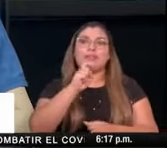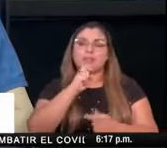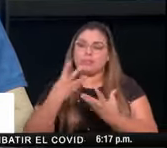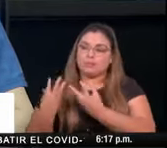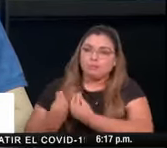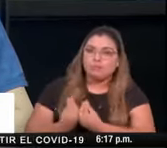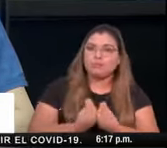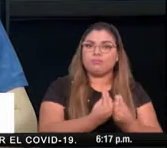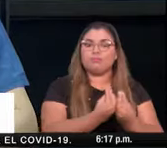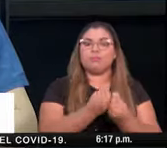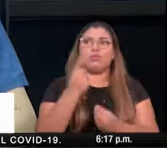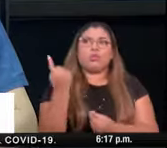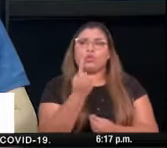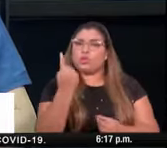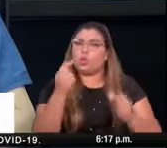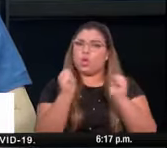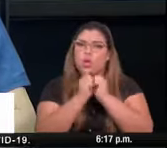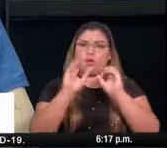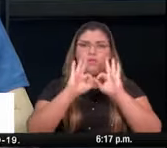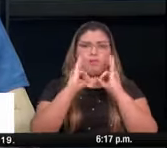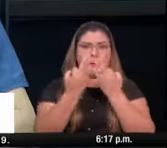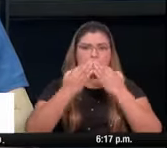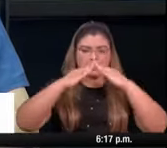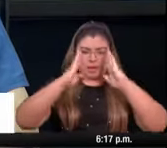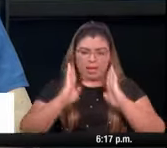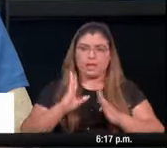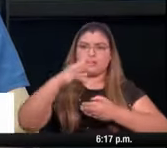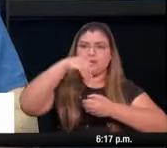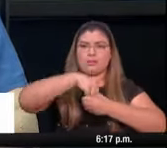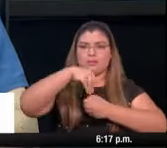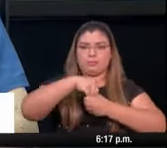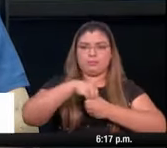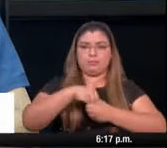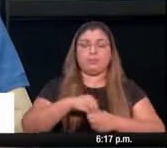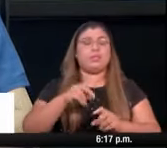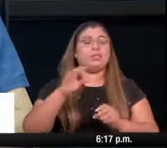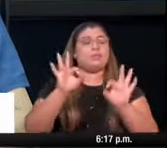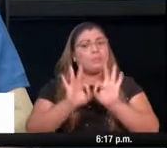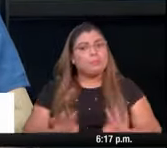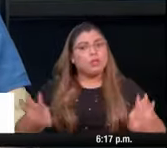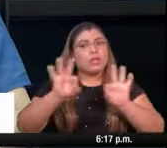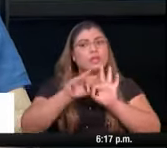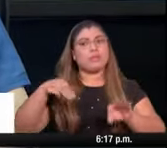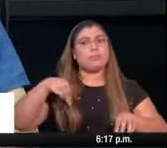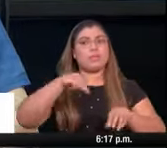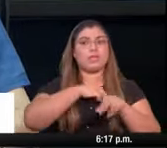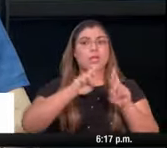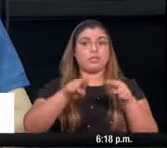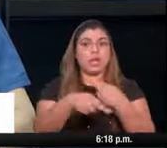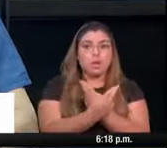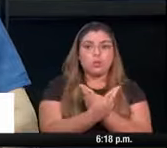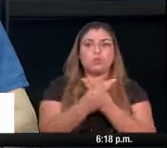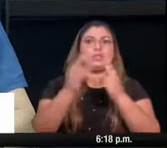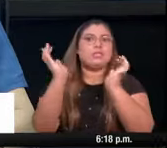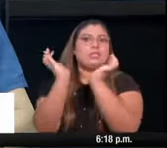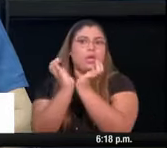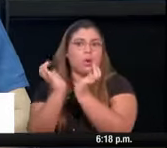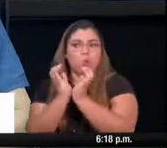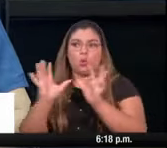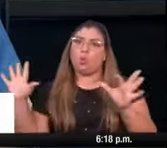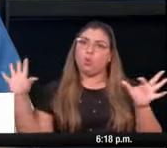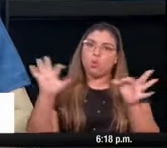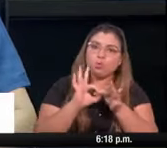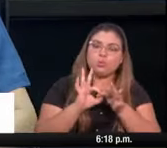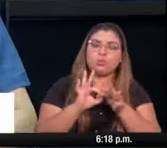Por supuesto que para nosotros en el Ministerio de Salud, en el sistema, incluyendo Minsa, Caja e